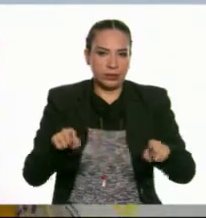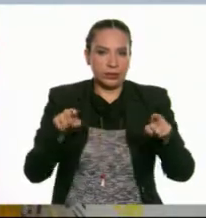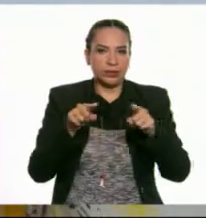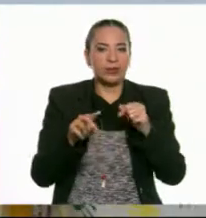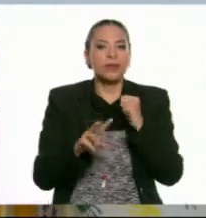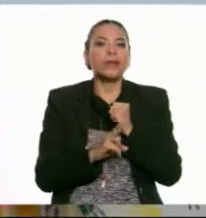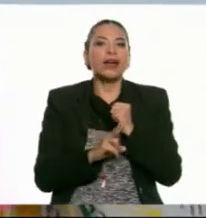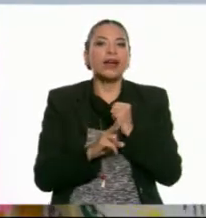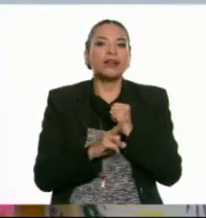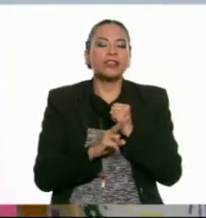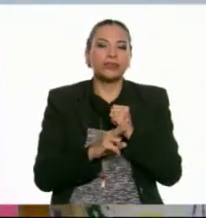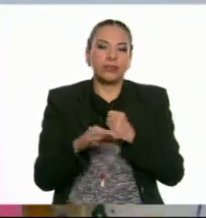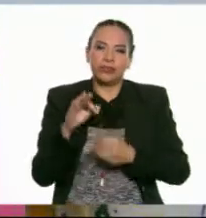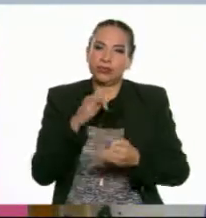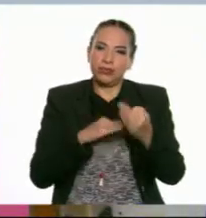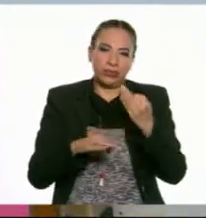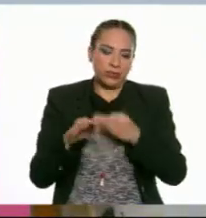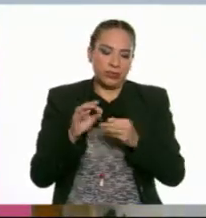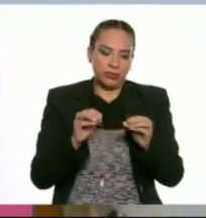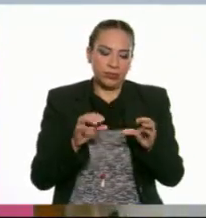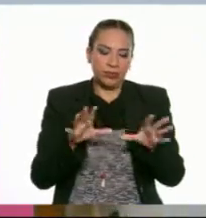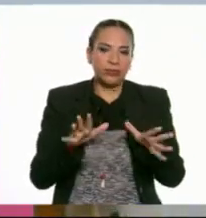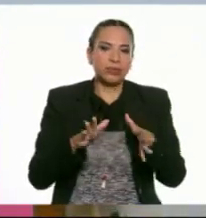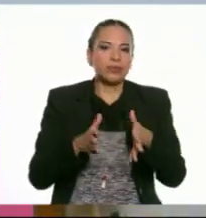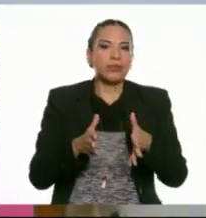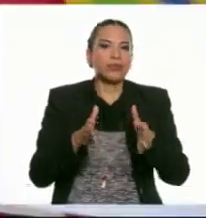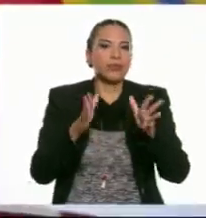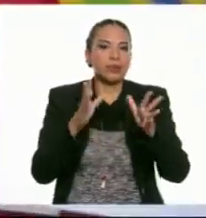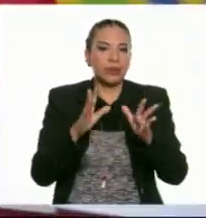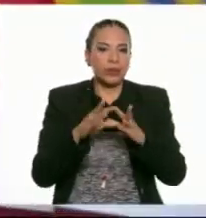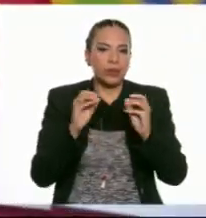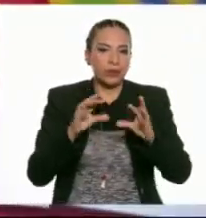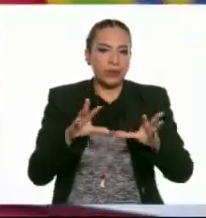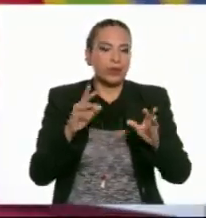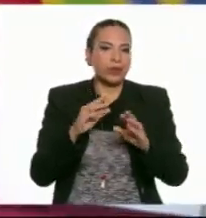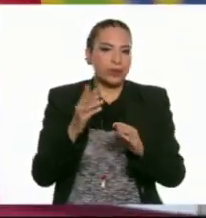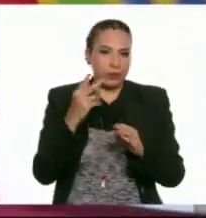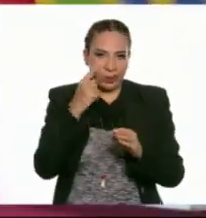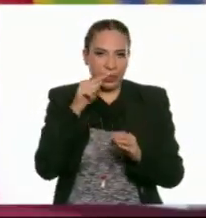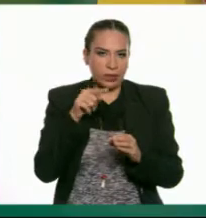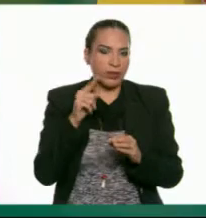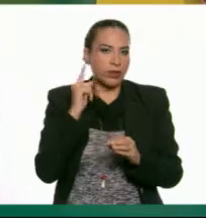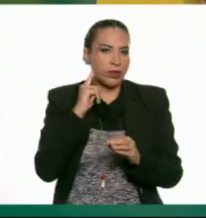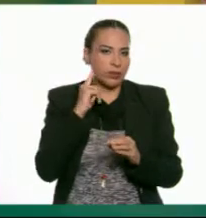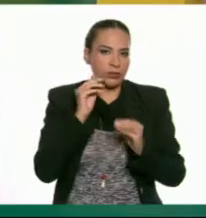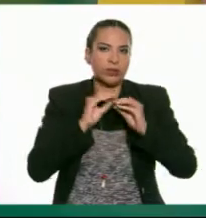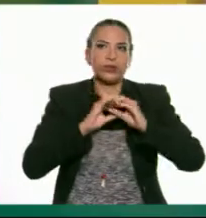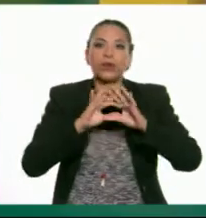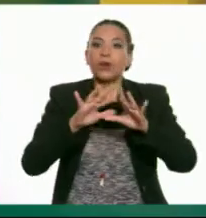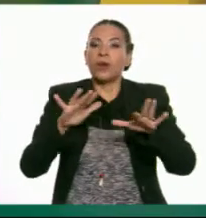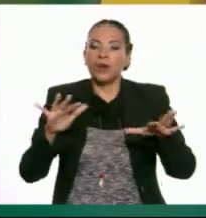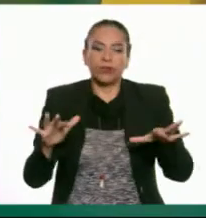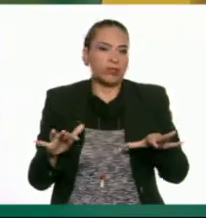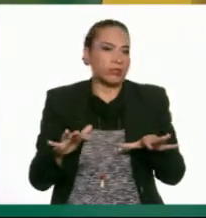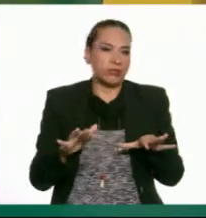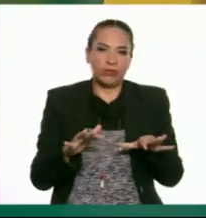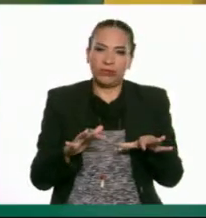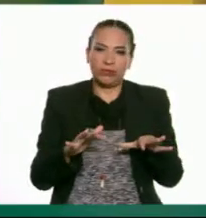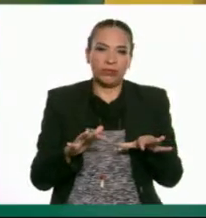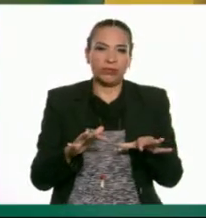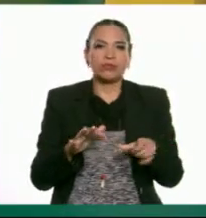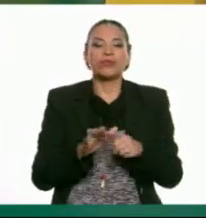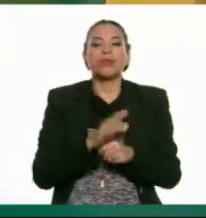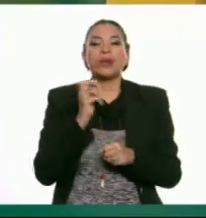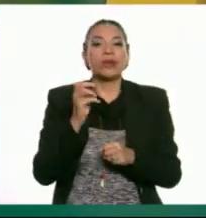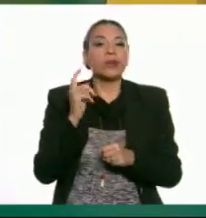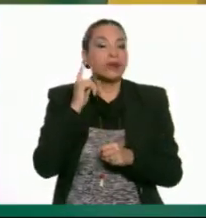vasos, lo que hace que todas las ondas sonoras vayan, en este caso, hacia ti. Ah. Y ya no se dispersan por todo el espacio. Y